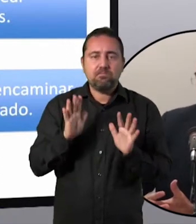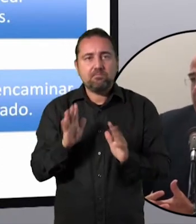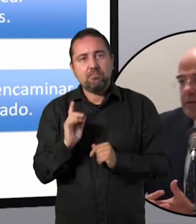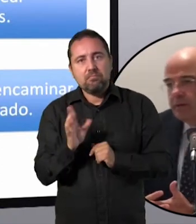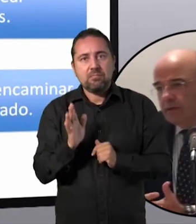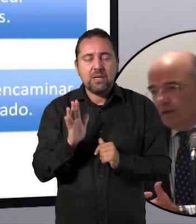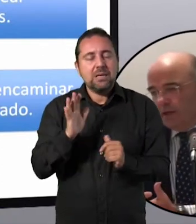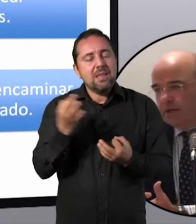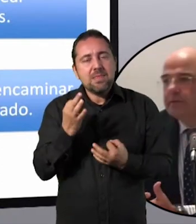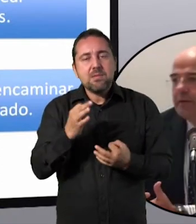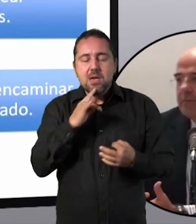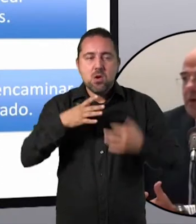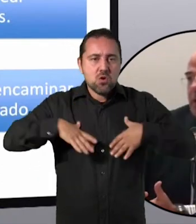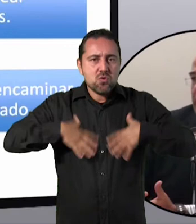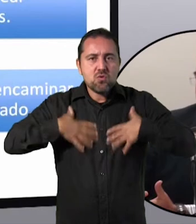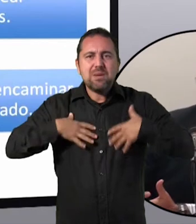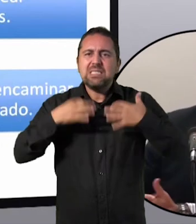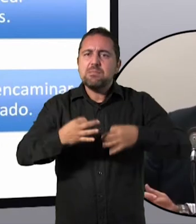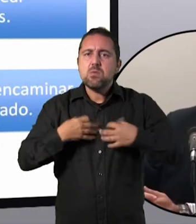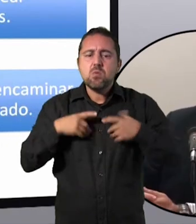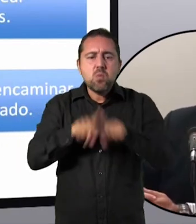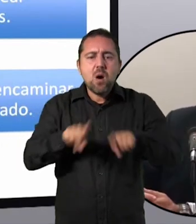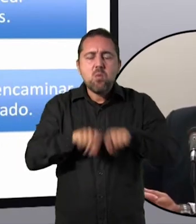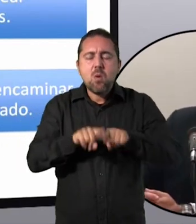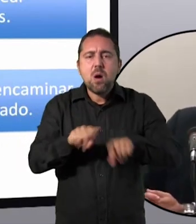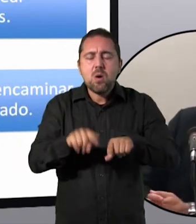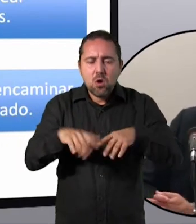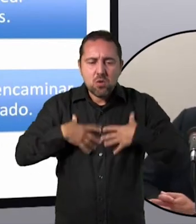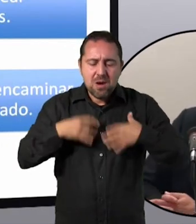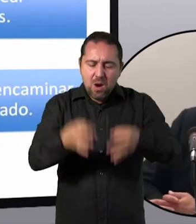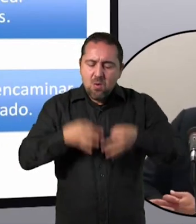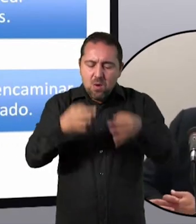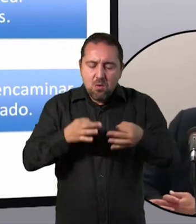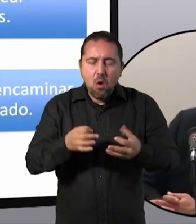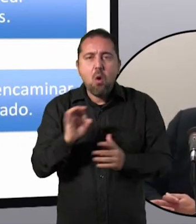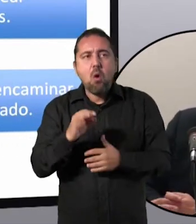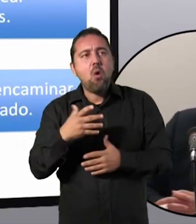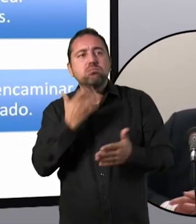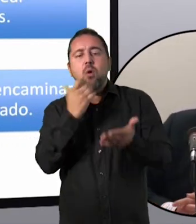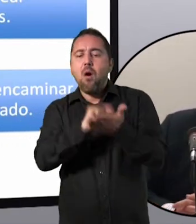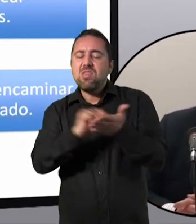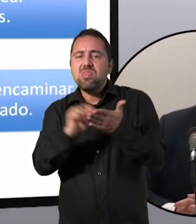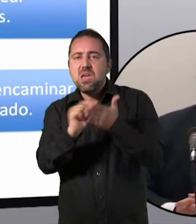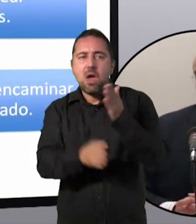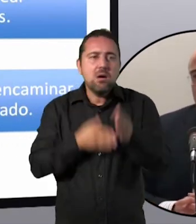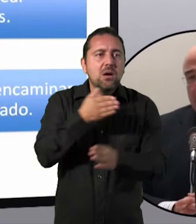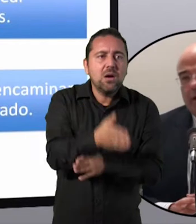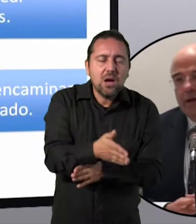Hay que vestirse siempre igual. Hay que ir a la oficina o a